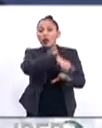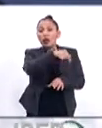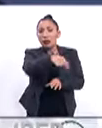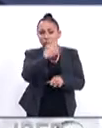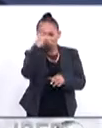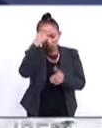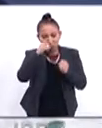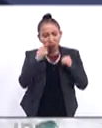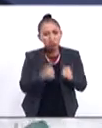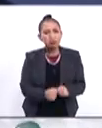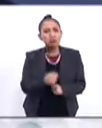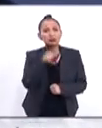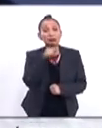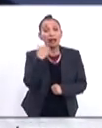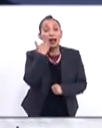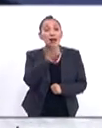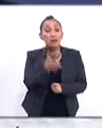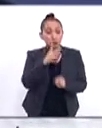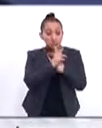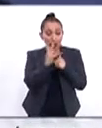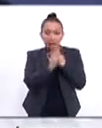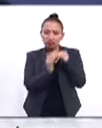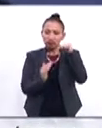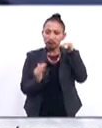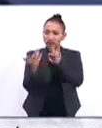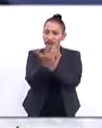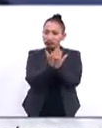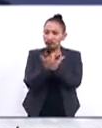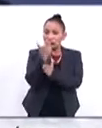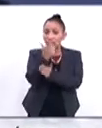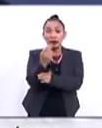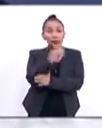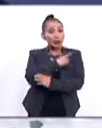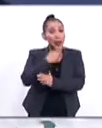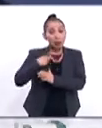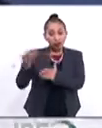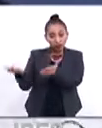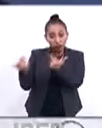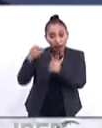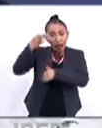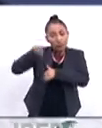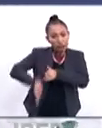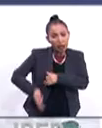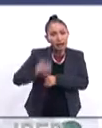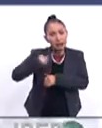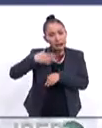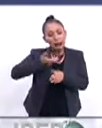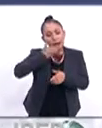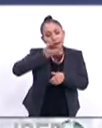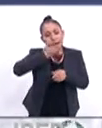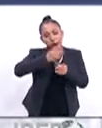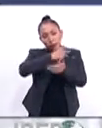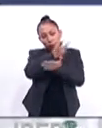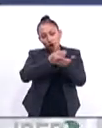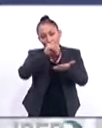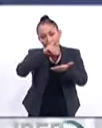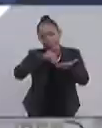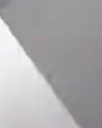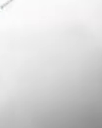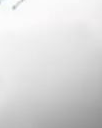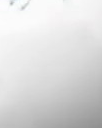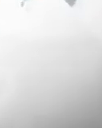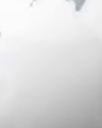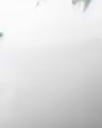estamos convencidos que si queremos ser un país de altos ingresos tenemos que acoger adoptar y adaptar las políticas correctas